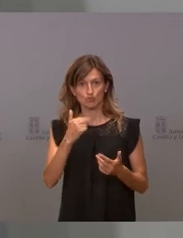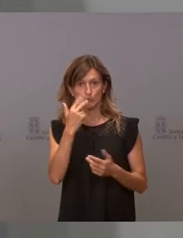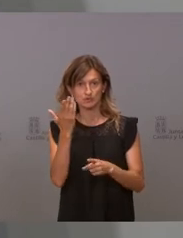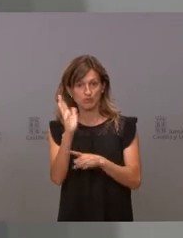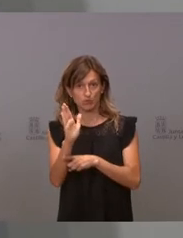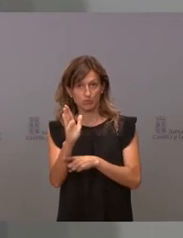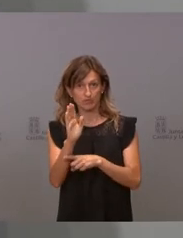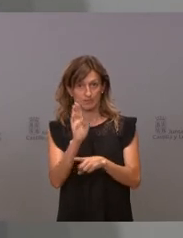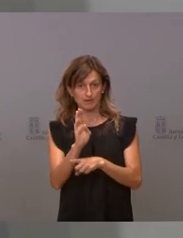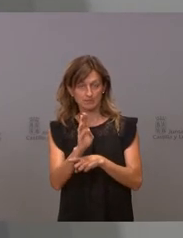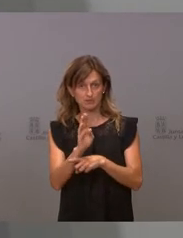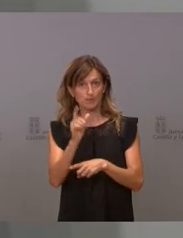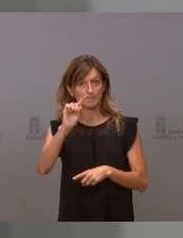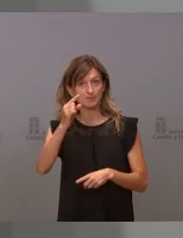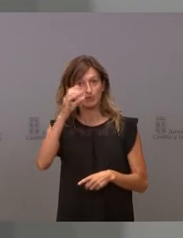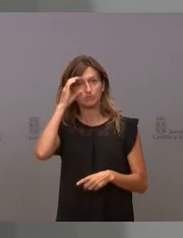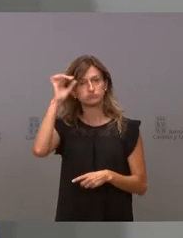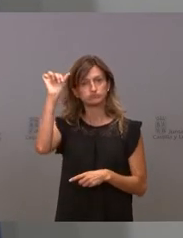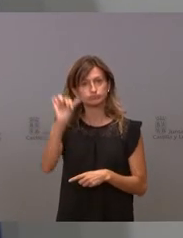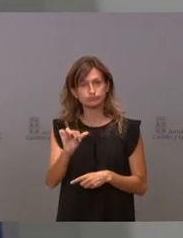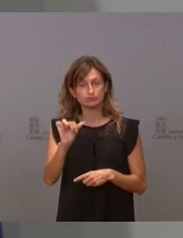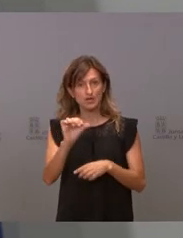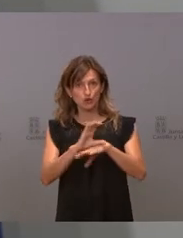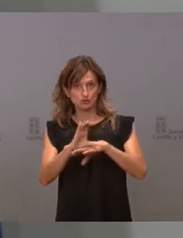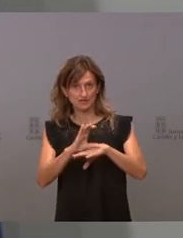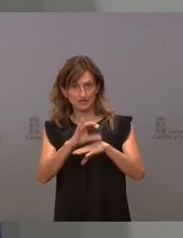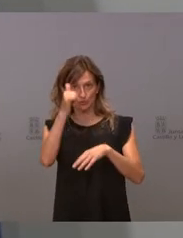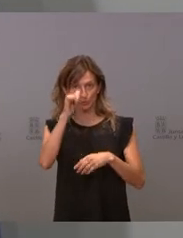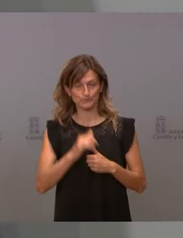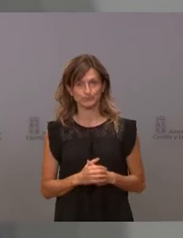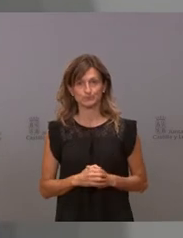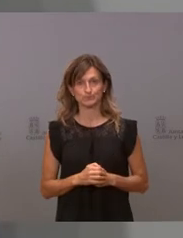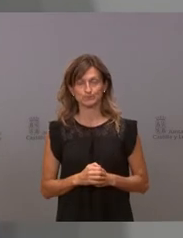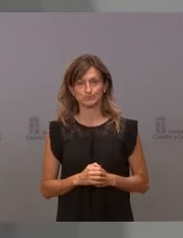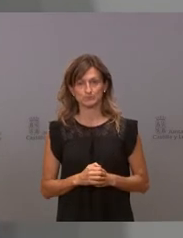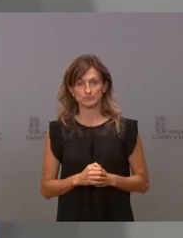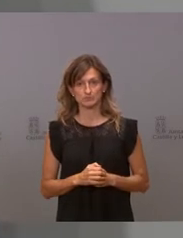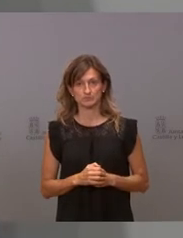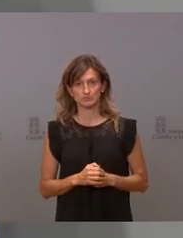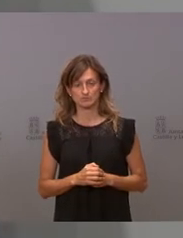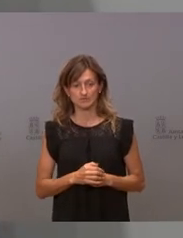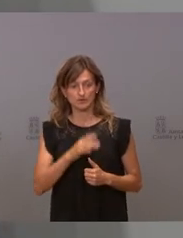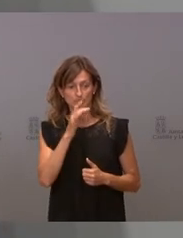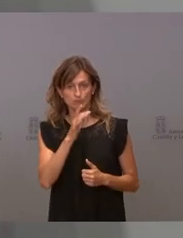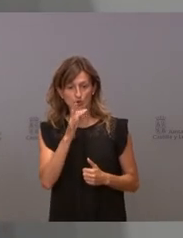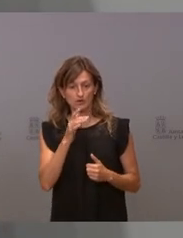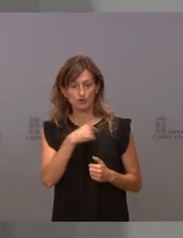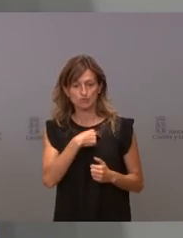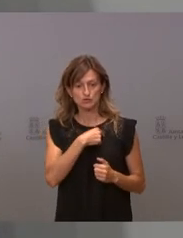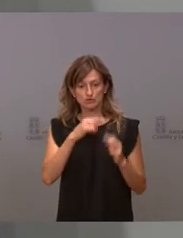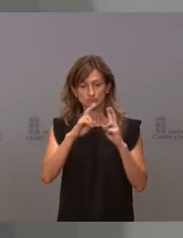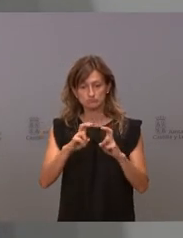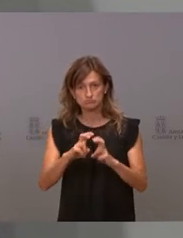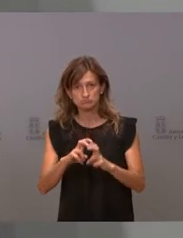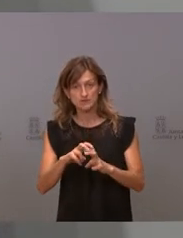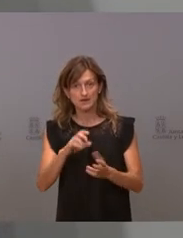parlamentarios, es escuchar primero al consejero, a esta velocidad de comisiones de investigación, es decirles que esta